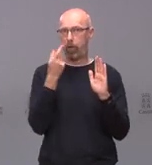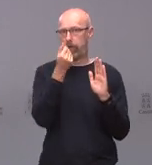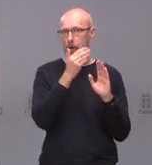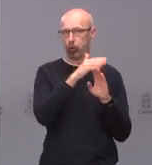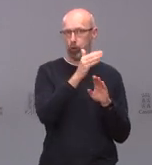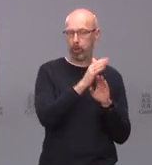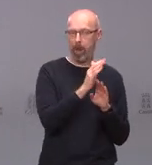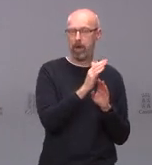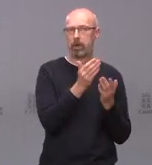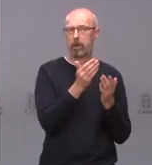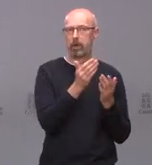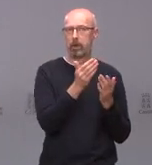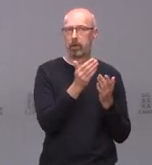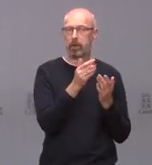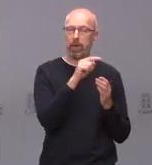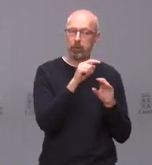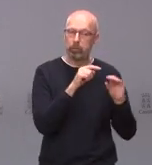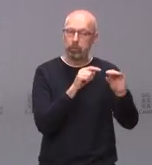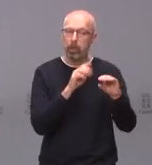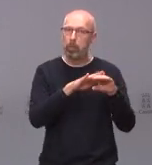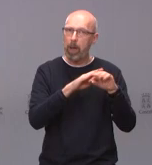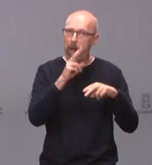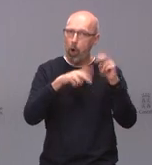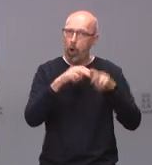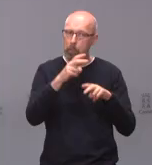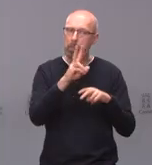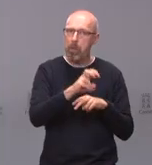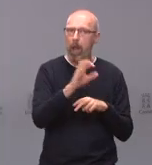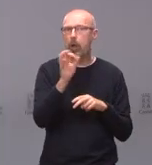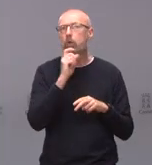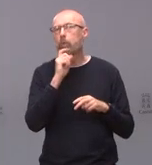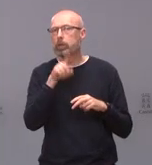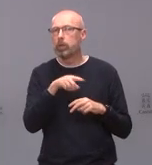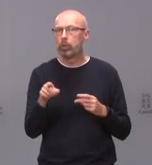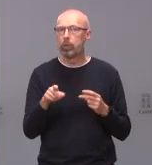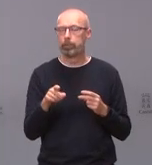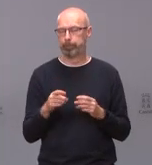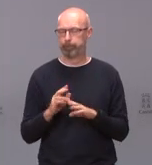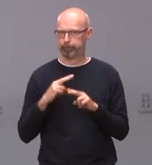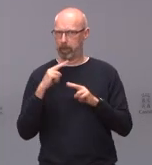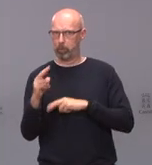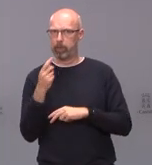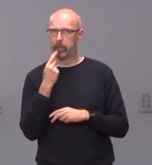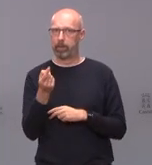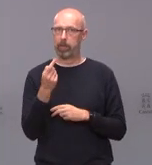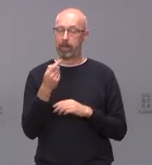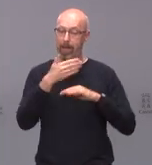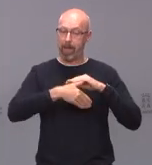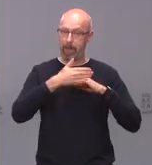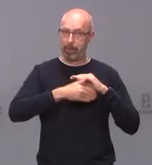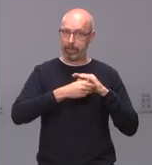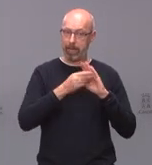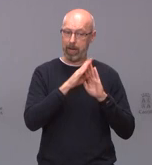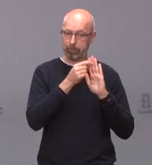financiación no sería para acometer las obras las restricciones como en todos los casos permanecerán mínimo